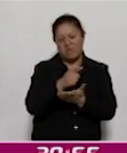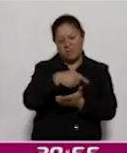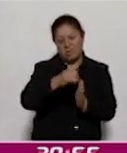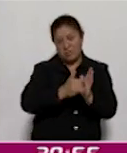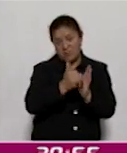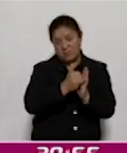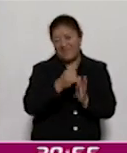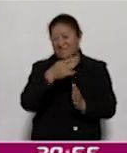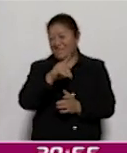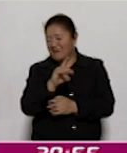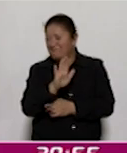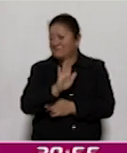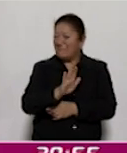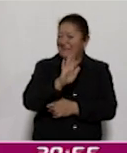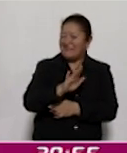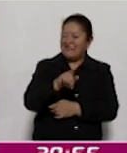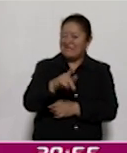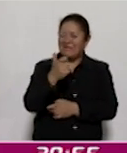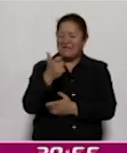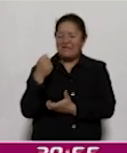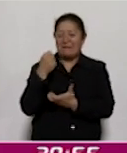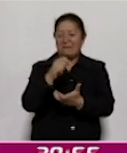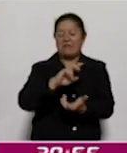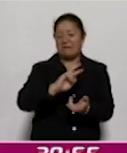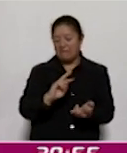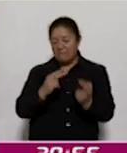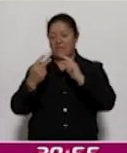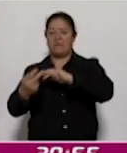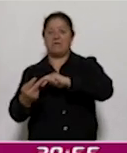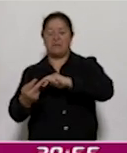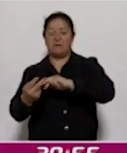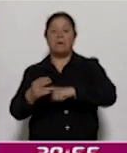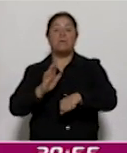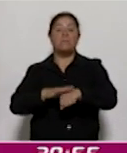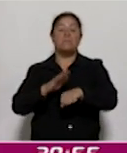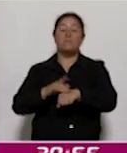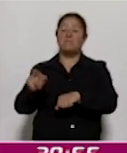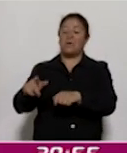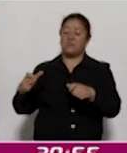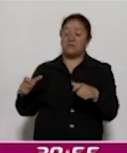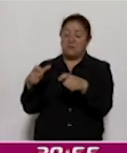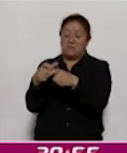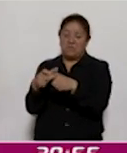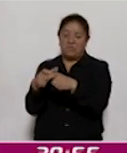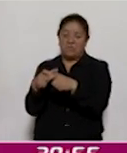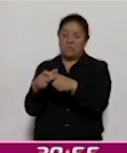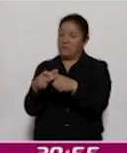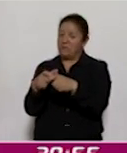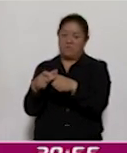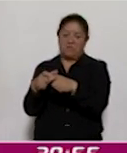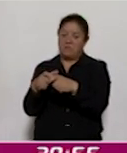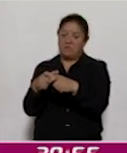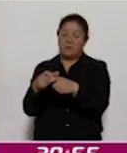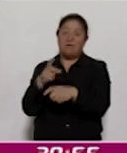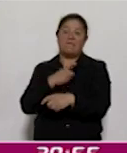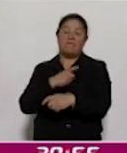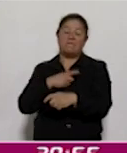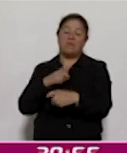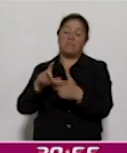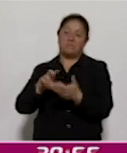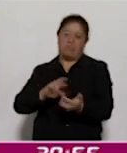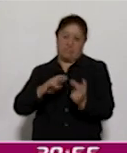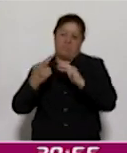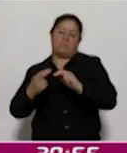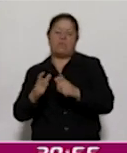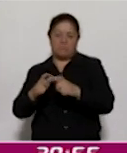pareciera ser más bien que el presupuesto estuviera invertido, o que está priorizando a una minoría de la población cuando deberíamos estar al revés. Y